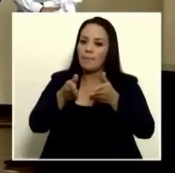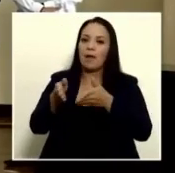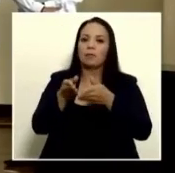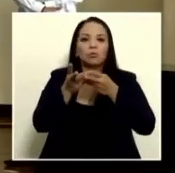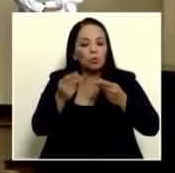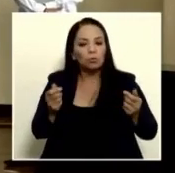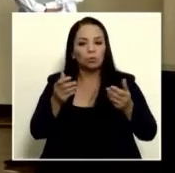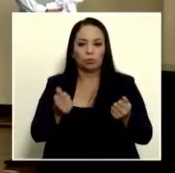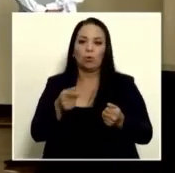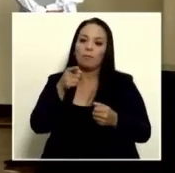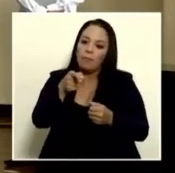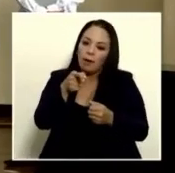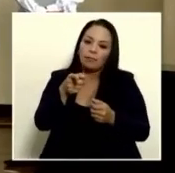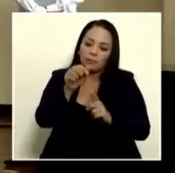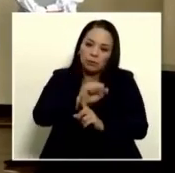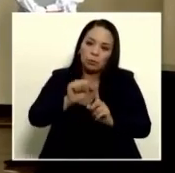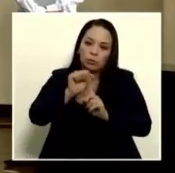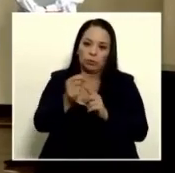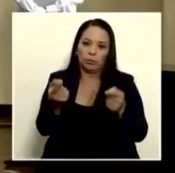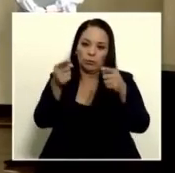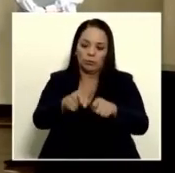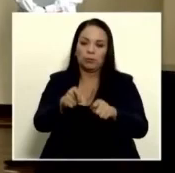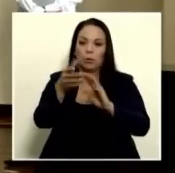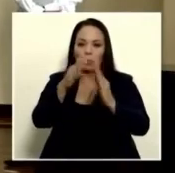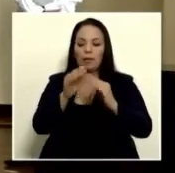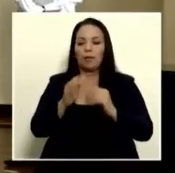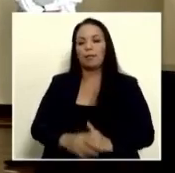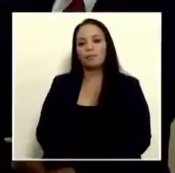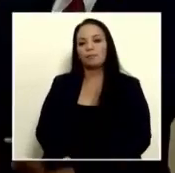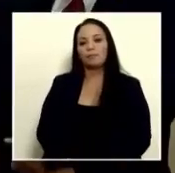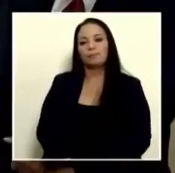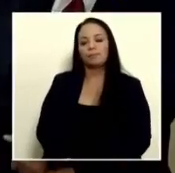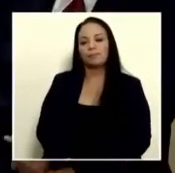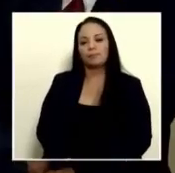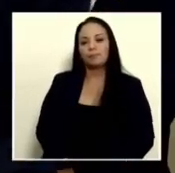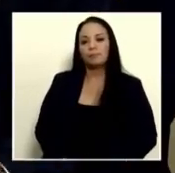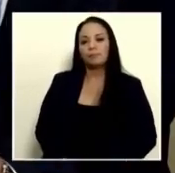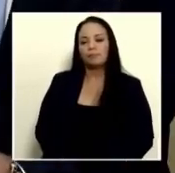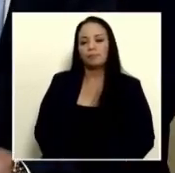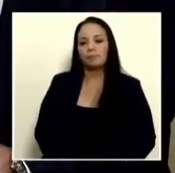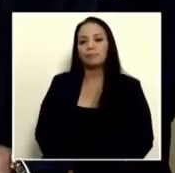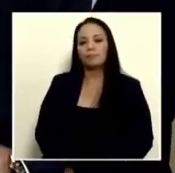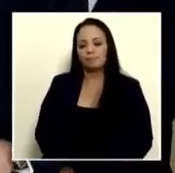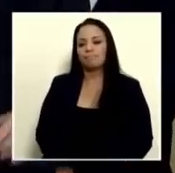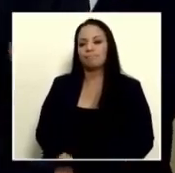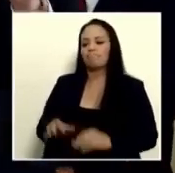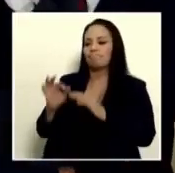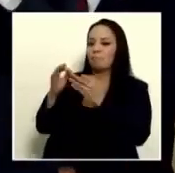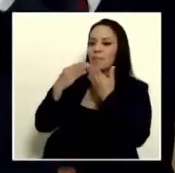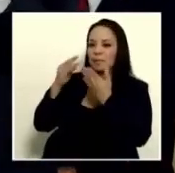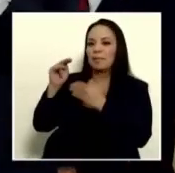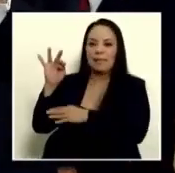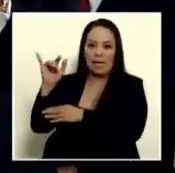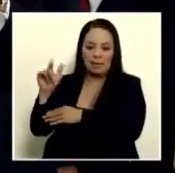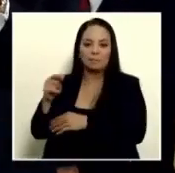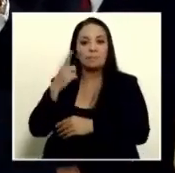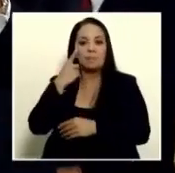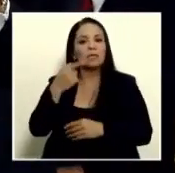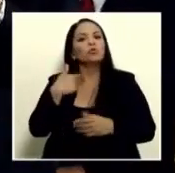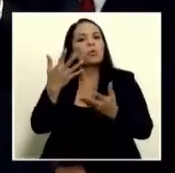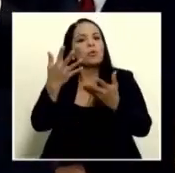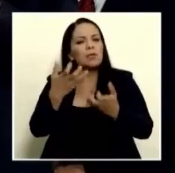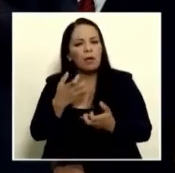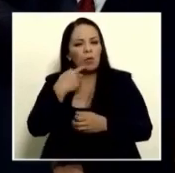ocasionados en esta comunidad. Permítame, está bien, doña Natalia. Yo quiero recalcar